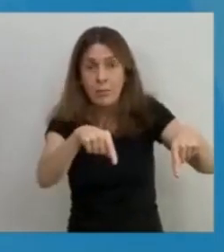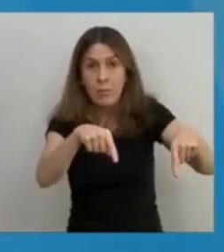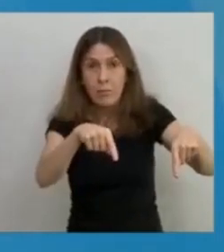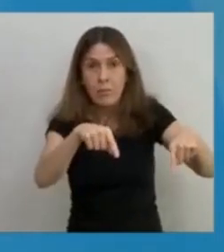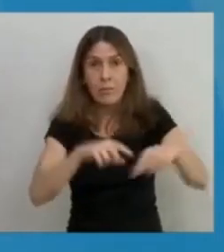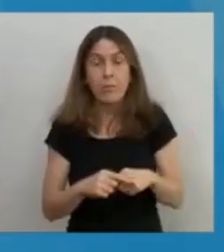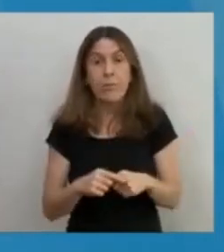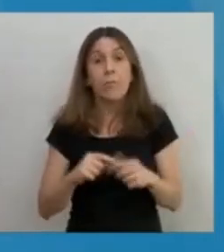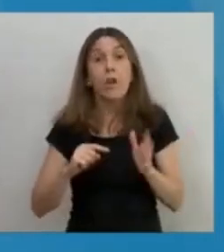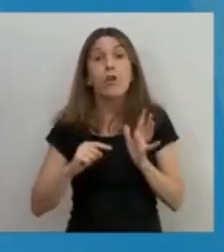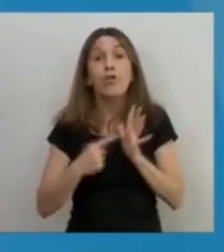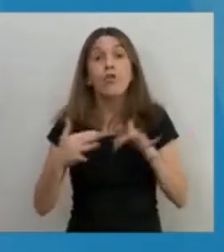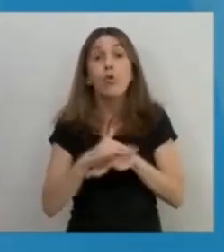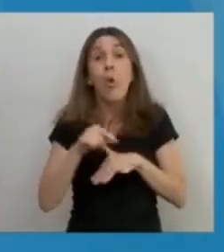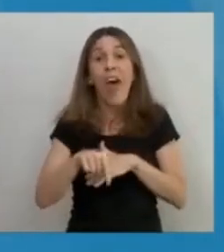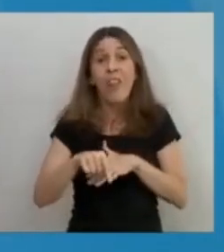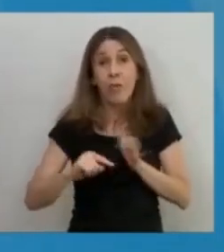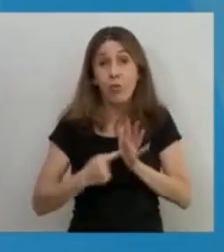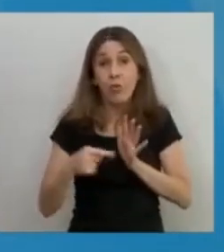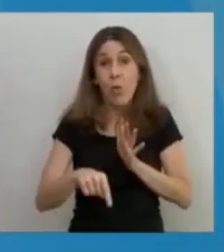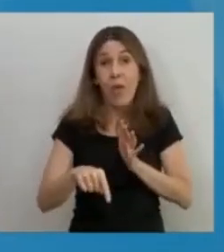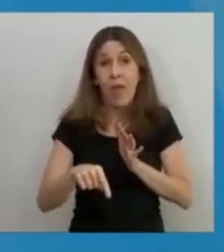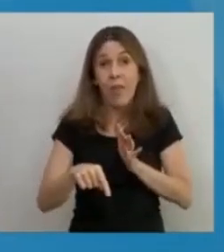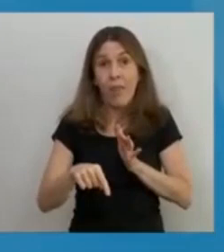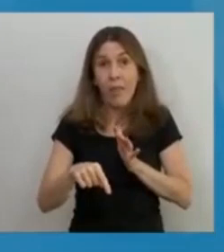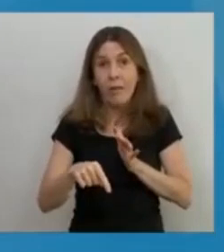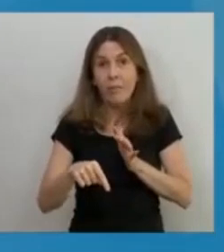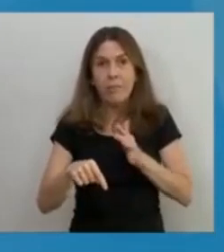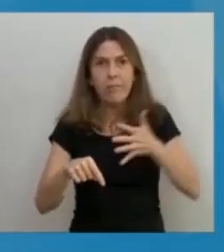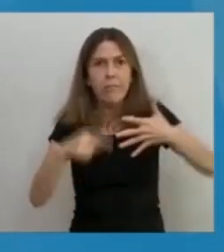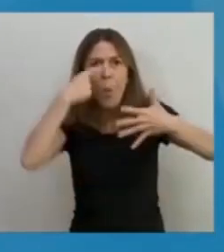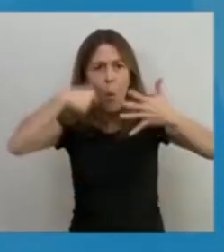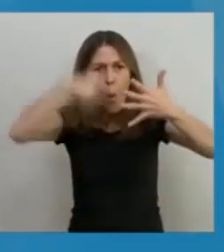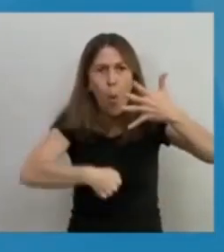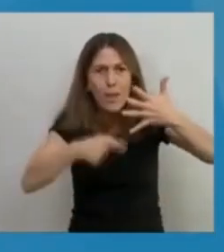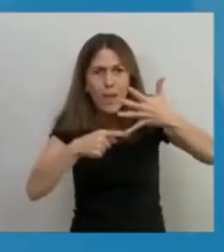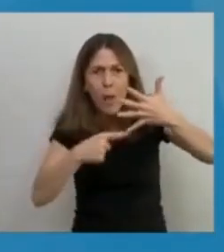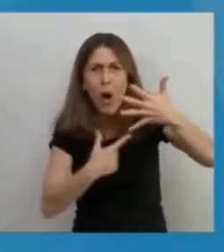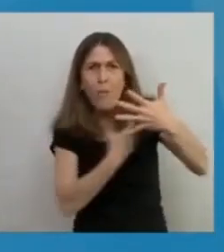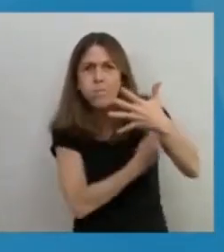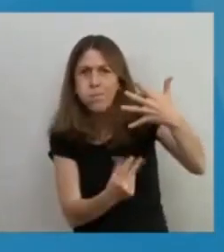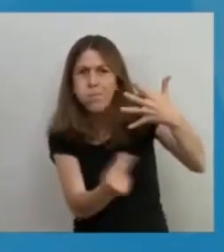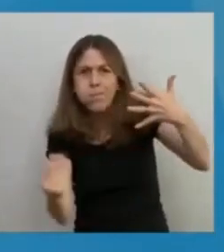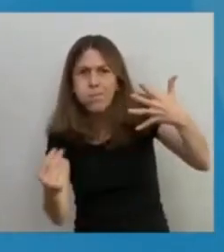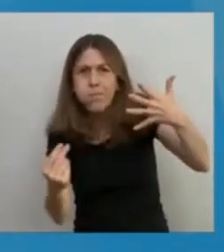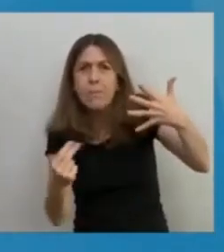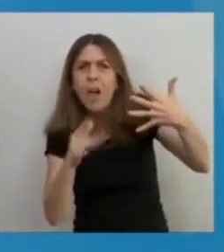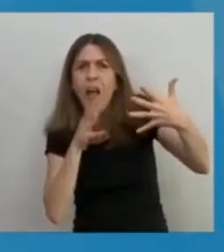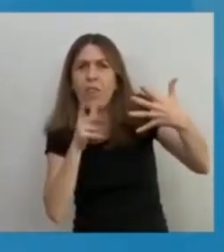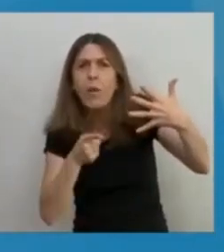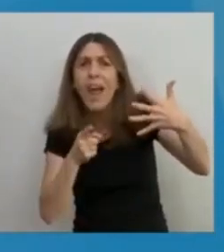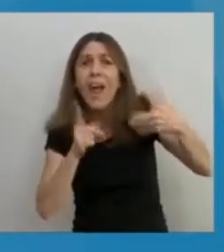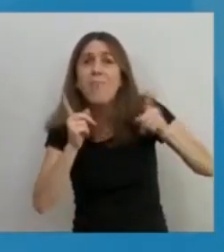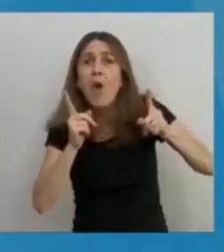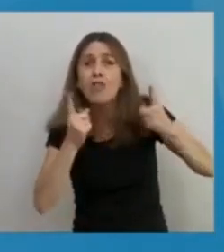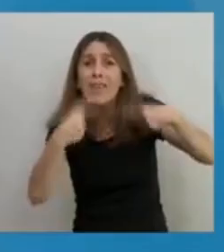La ciudad de Buenos Aires es la anteúltima y solo vacunó el 14% del personal de